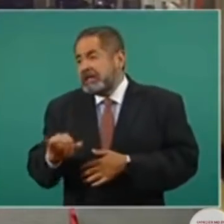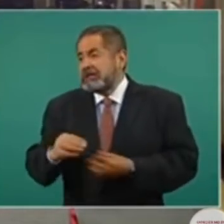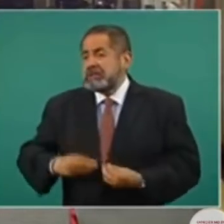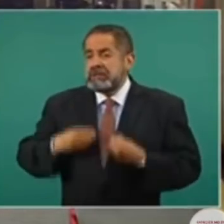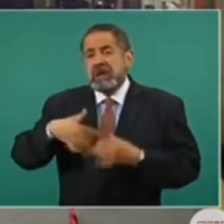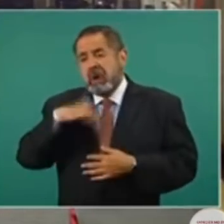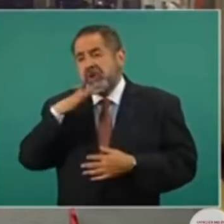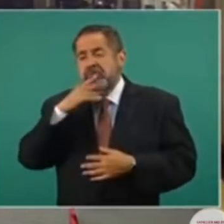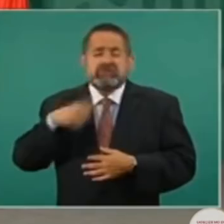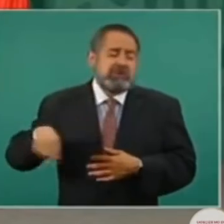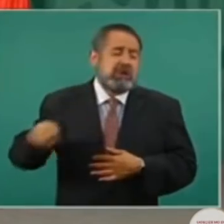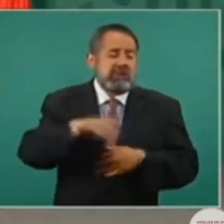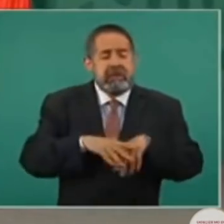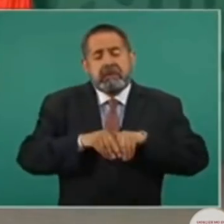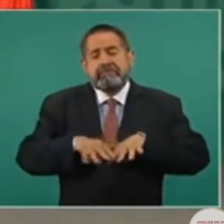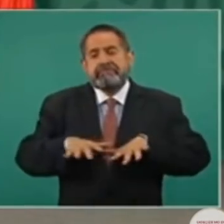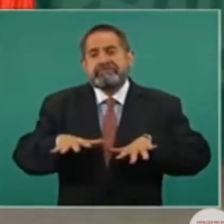Y permeó.